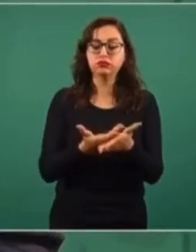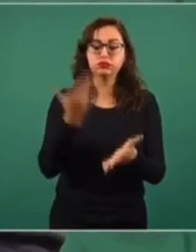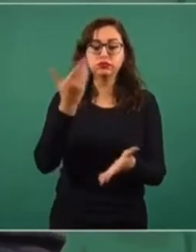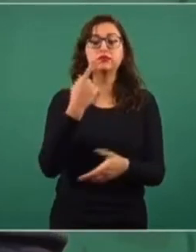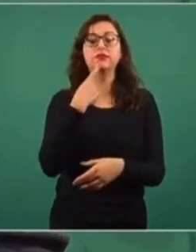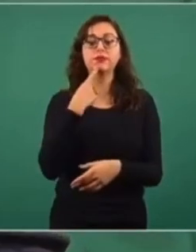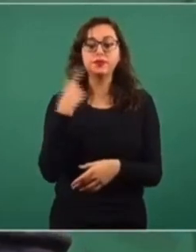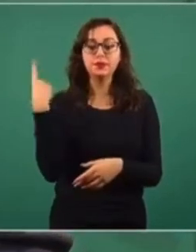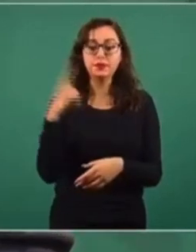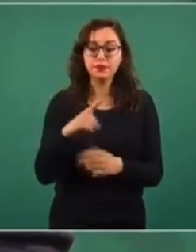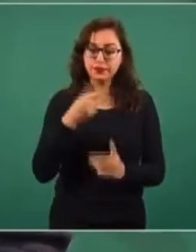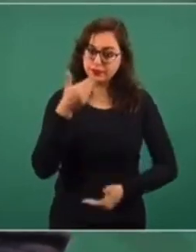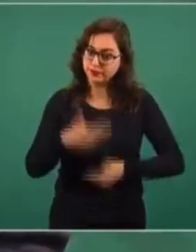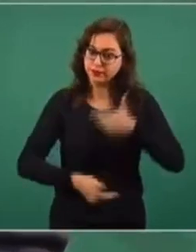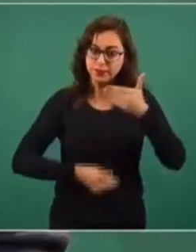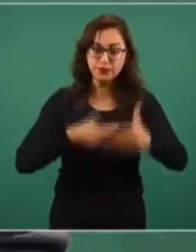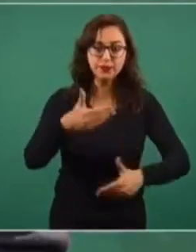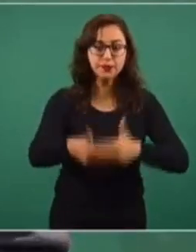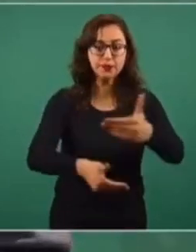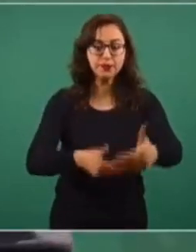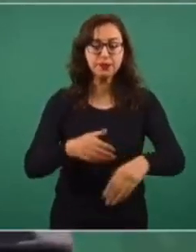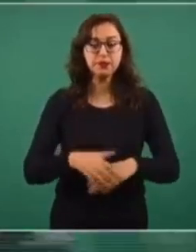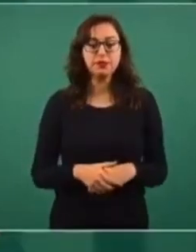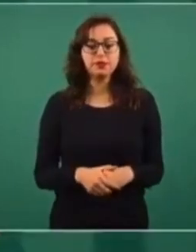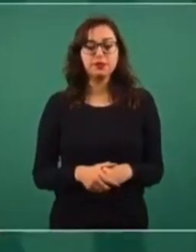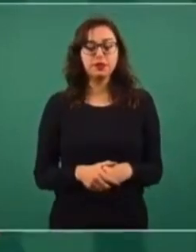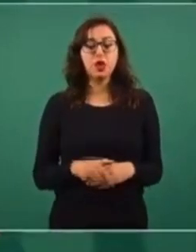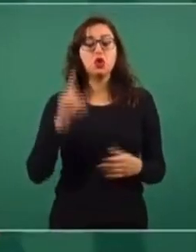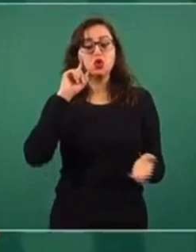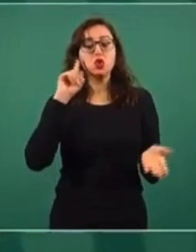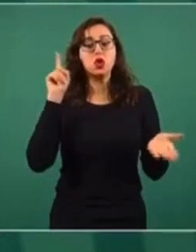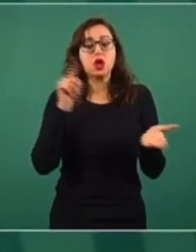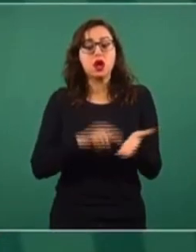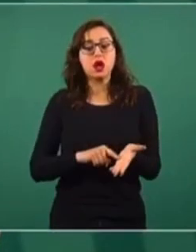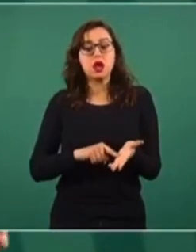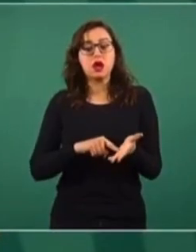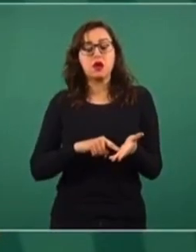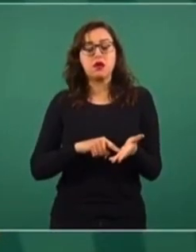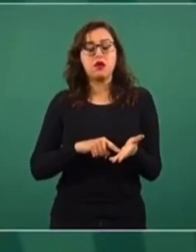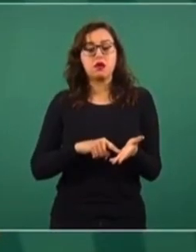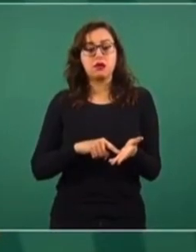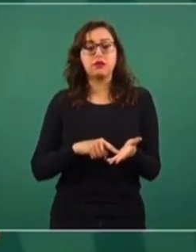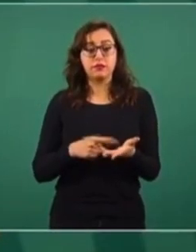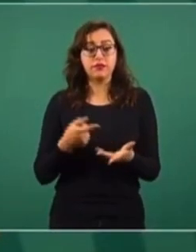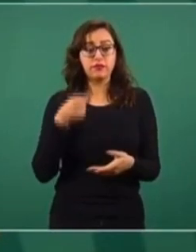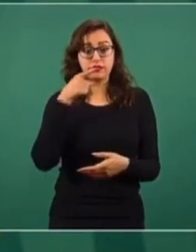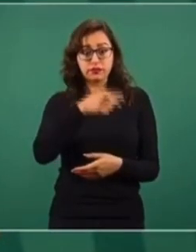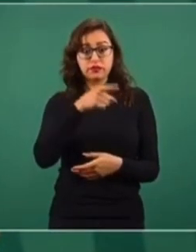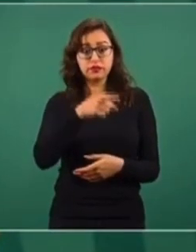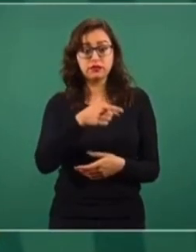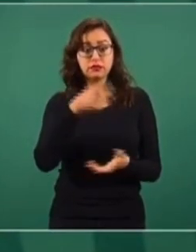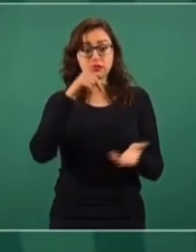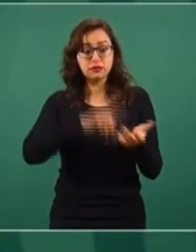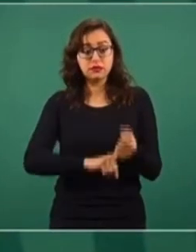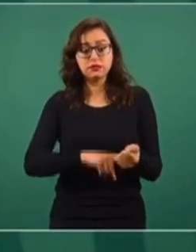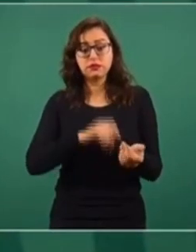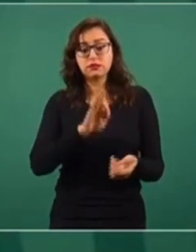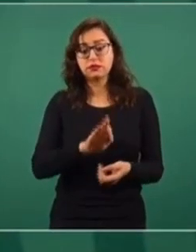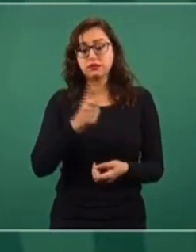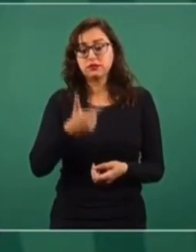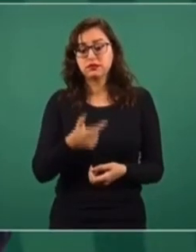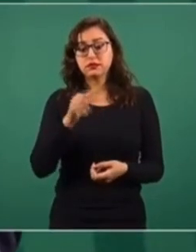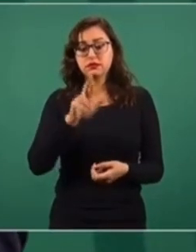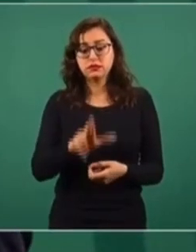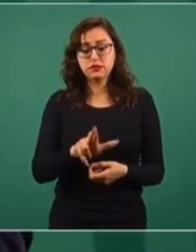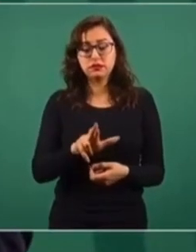todo el proceso. Creo que la unidad especializada que se ha integrado en la Fiscalía General de la República,